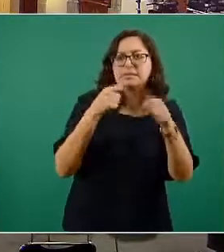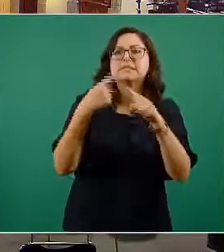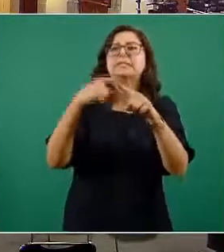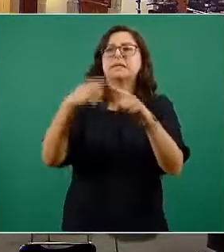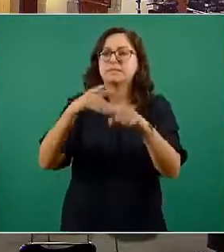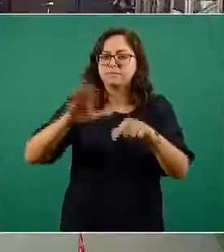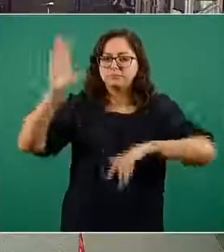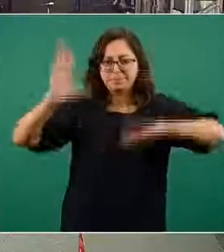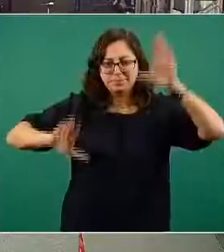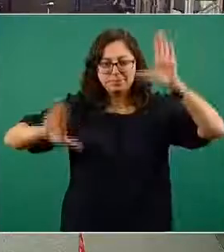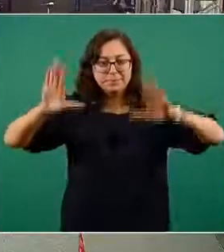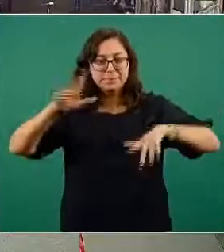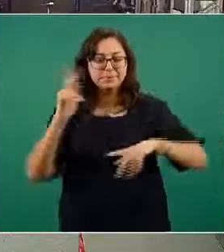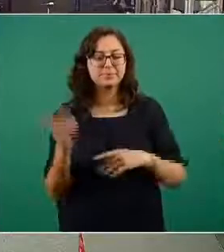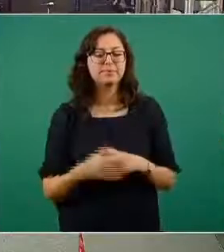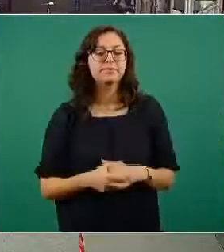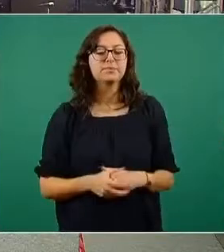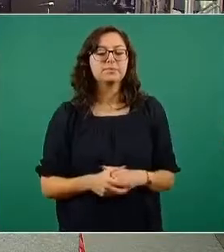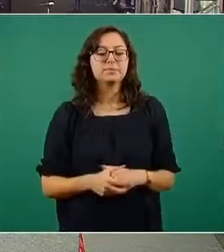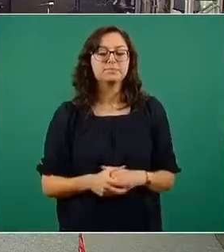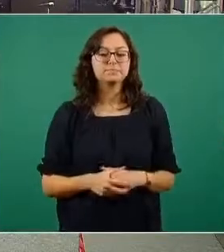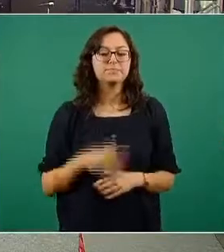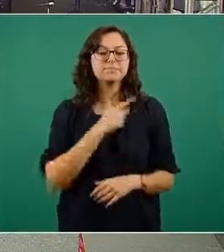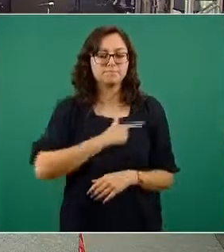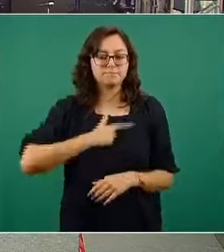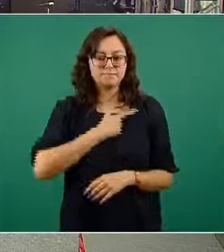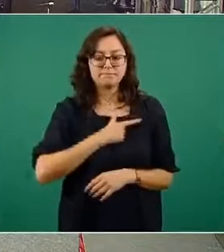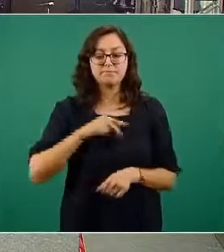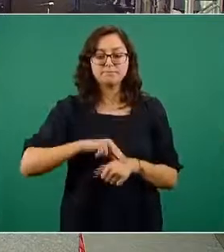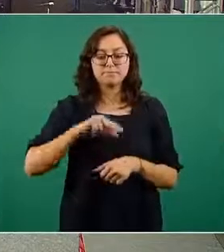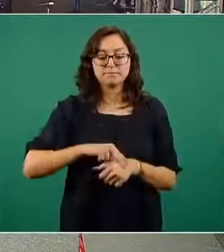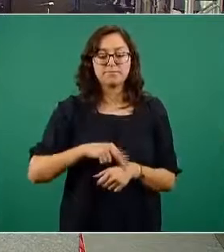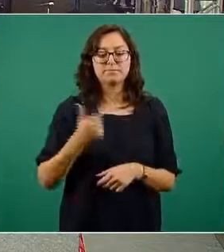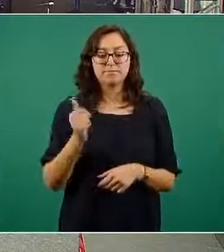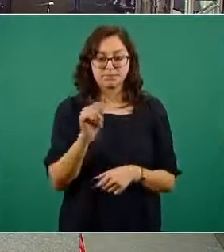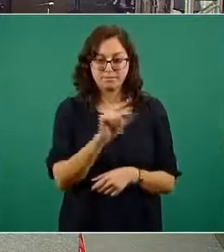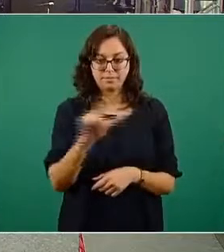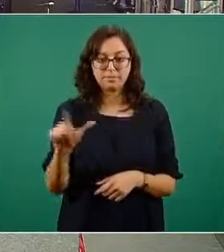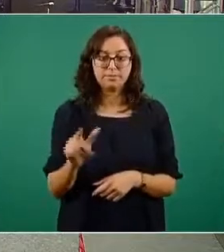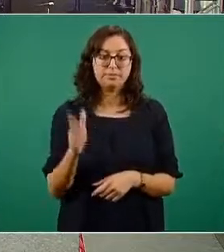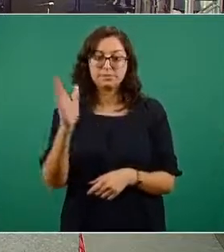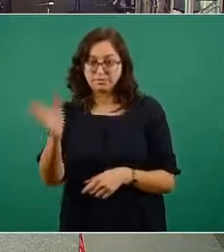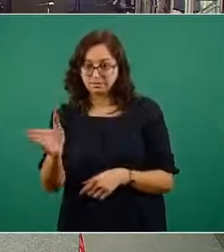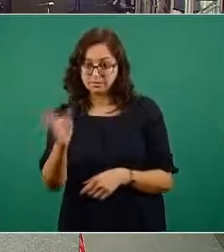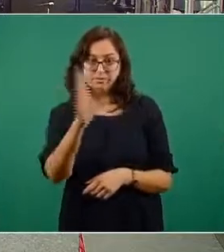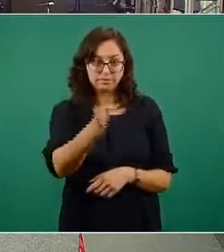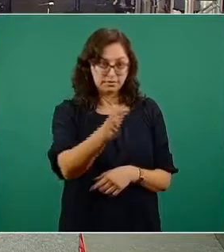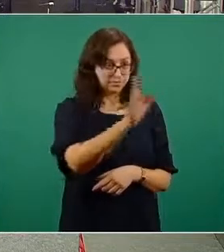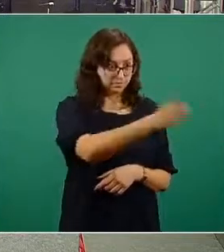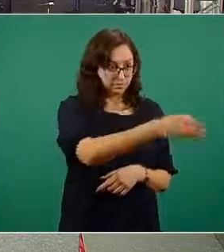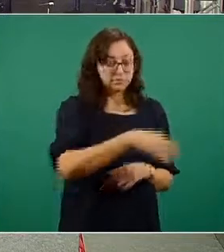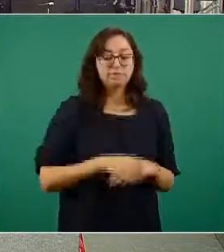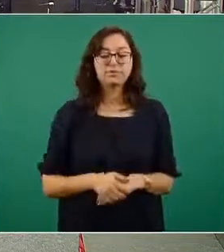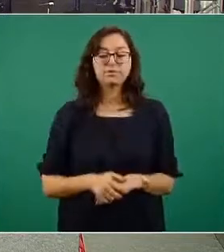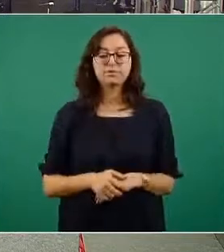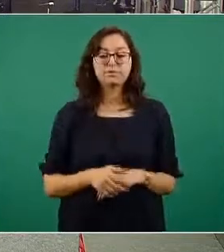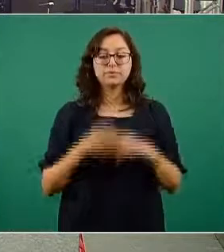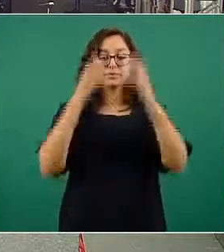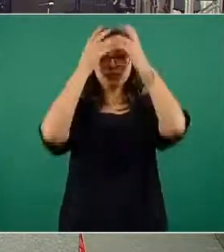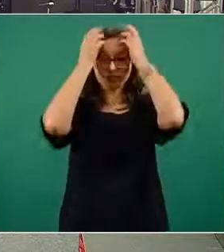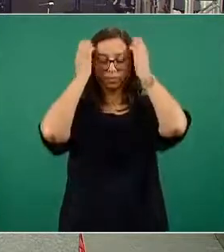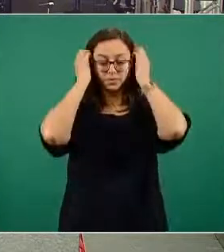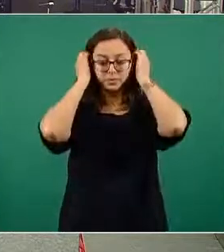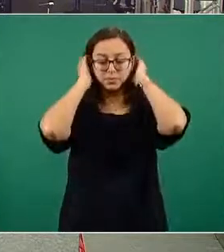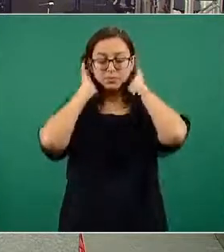preguntas y con mucho gusto doctor López-Gatell empezaremos por aquí por el medio luego de este lado luego aquí luego acá adelante